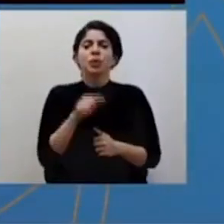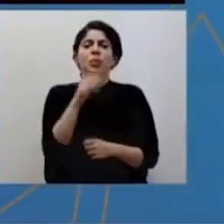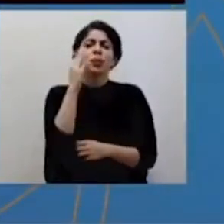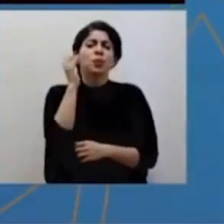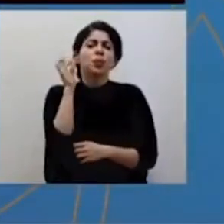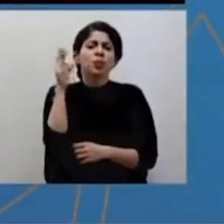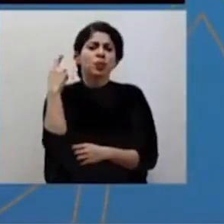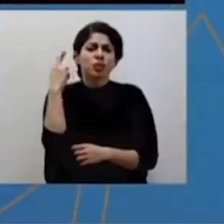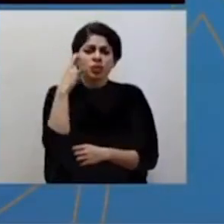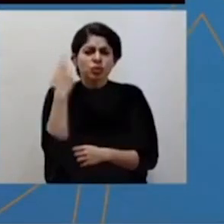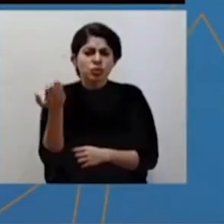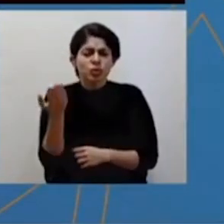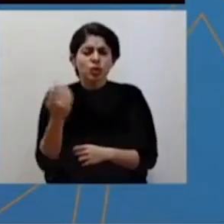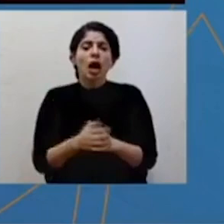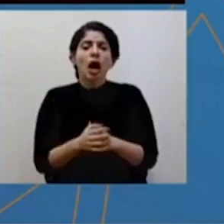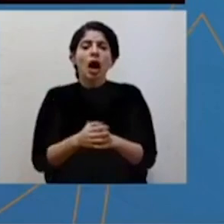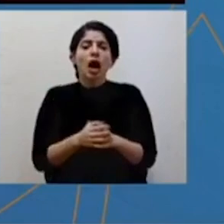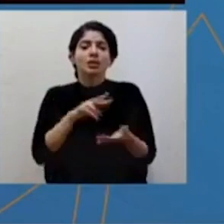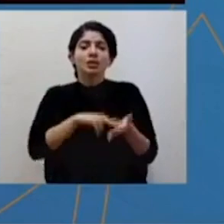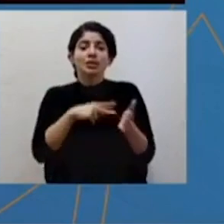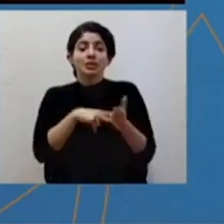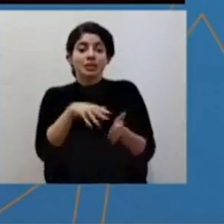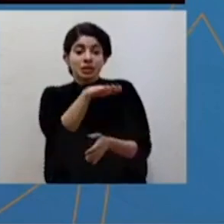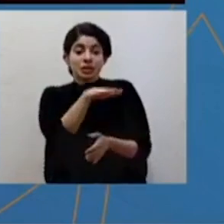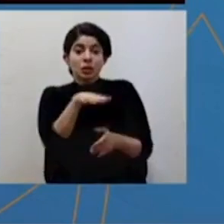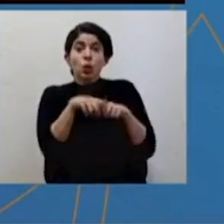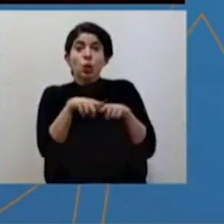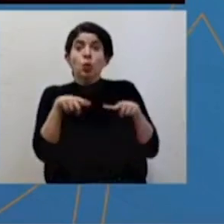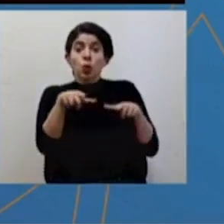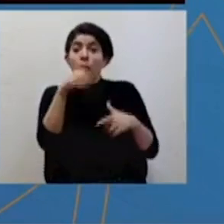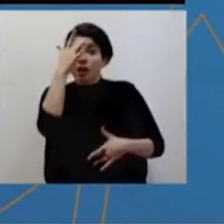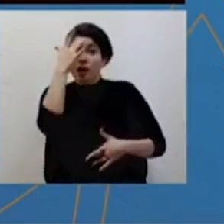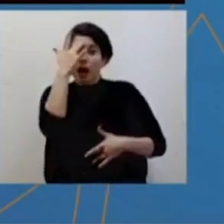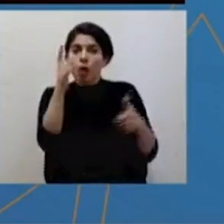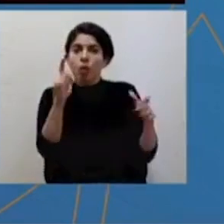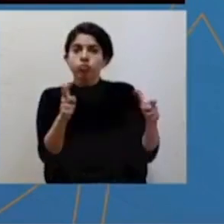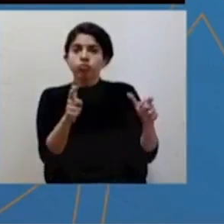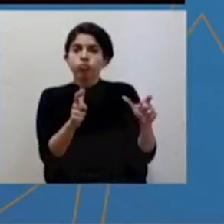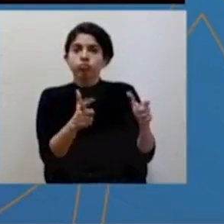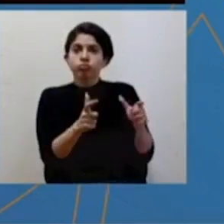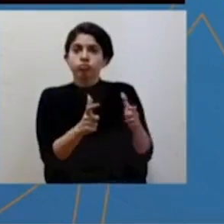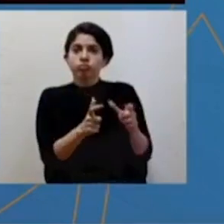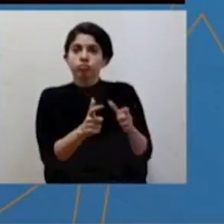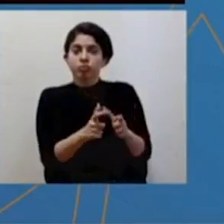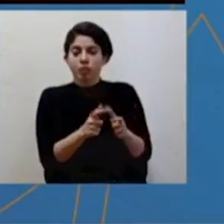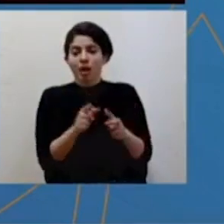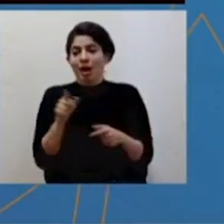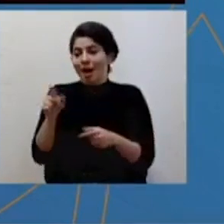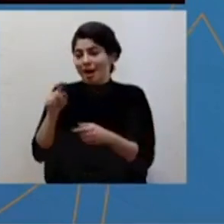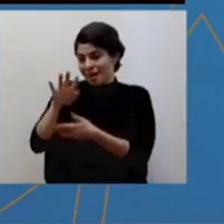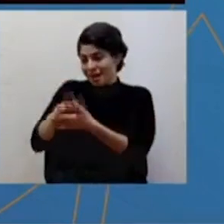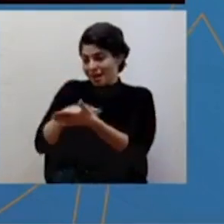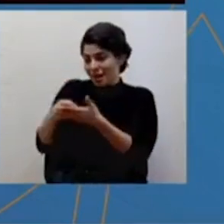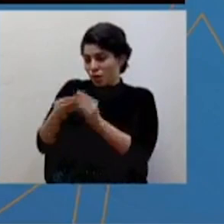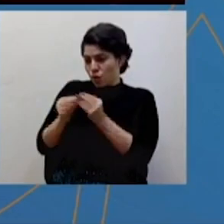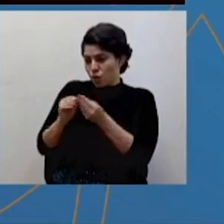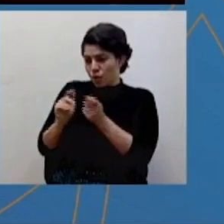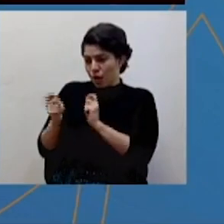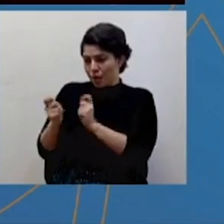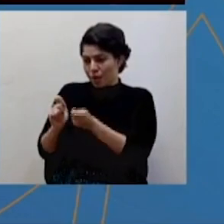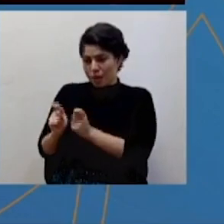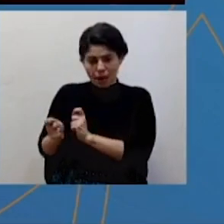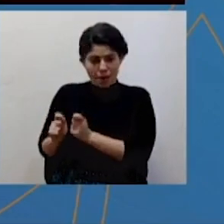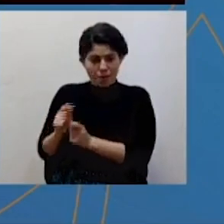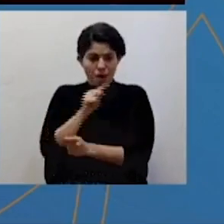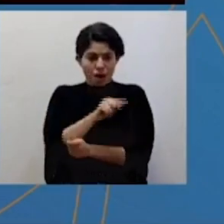fundamentalmente a una disminución importante de los casos que hace que estos indicadores epidemiológicos varíen y